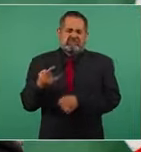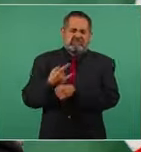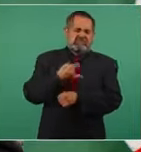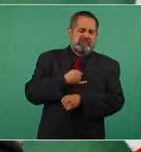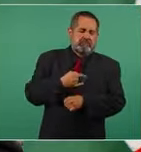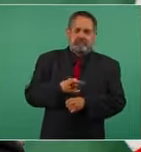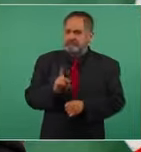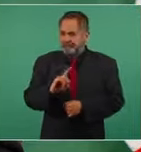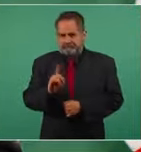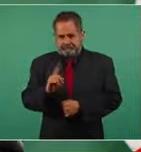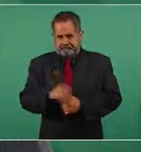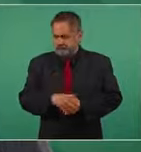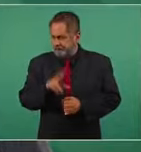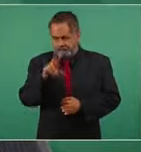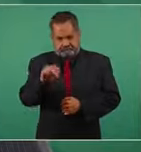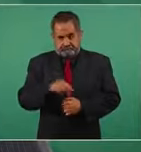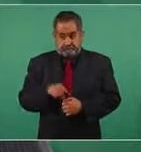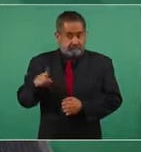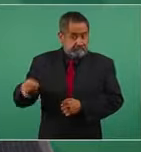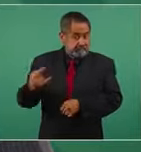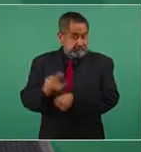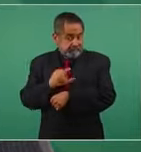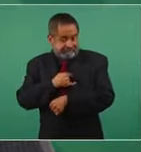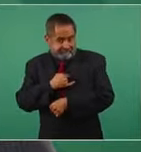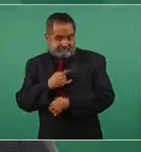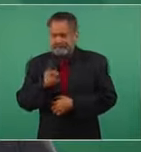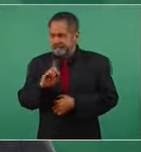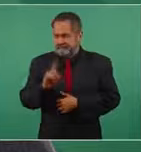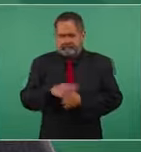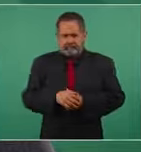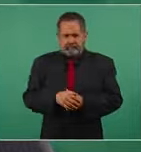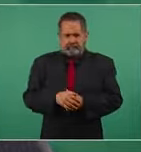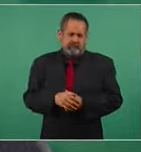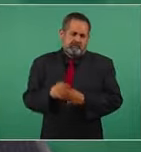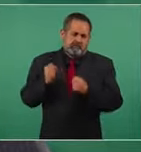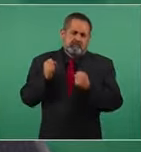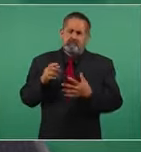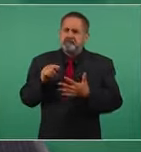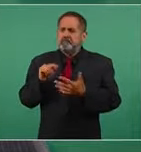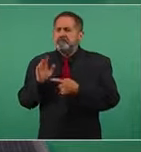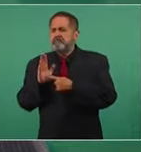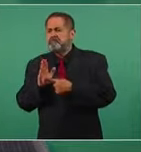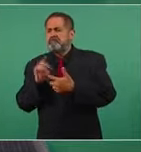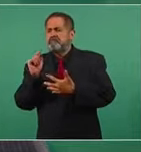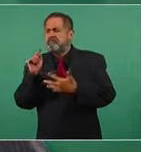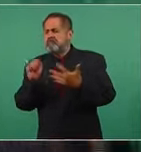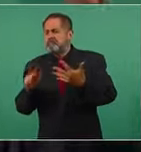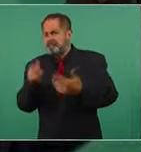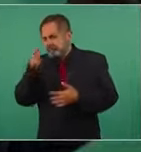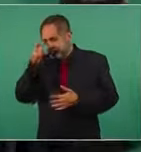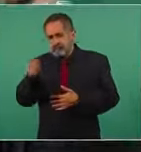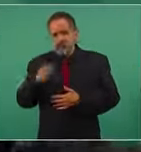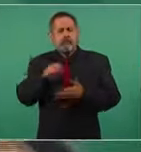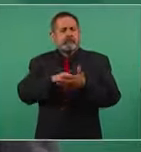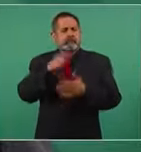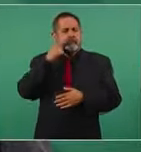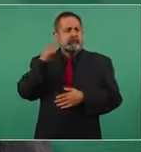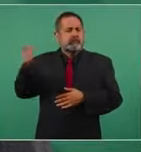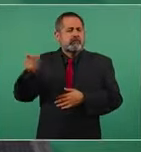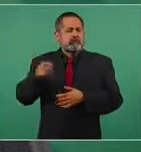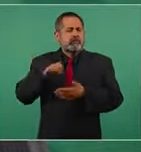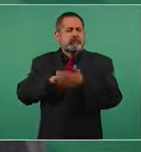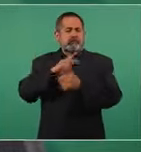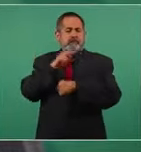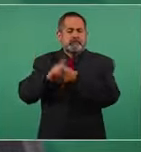no hay muchos ejemplos miren lo que pasó en Bolivia